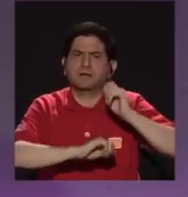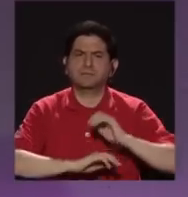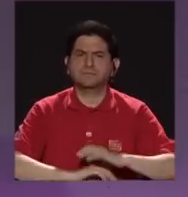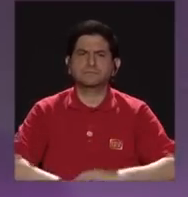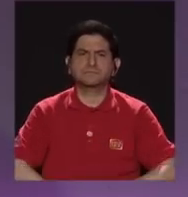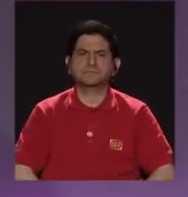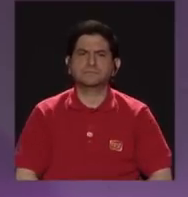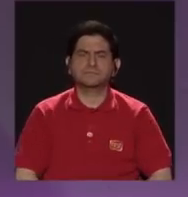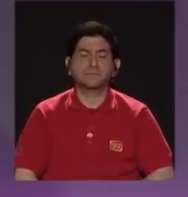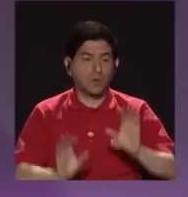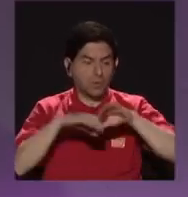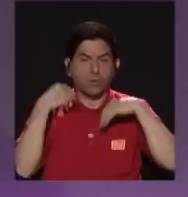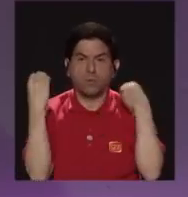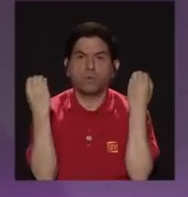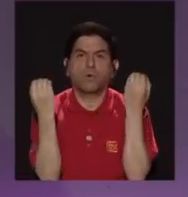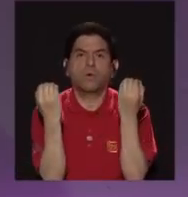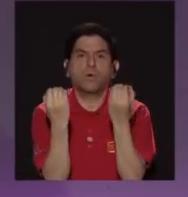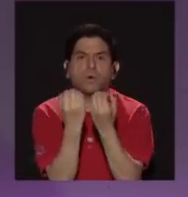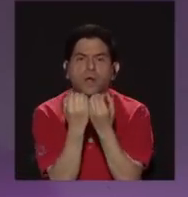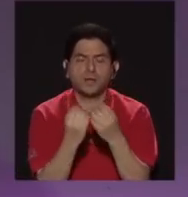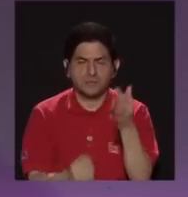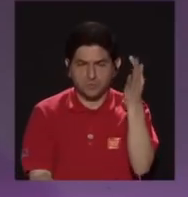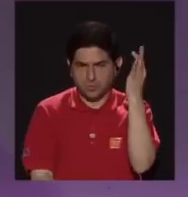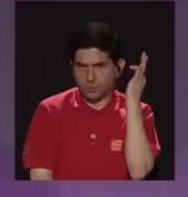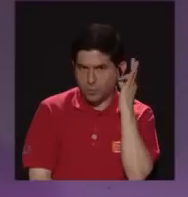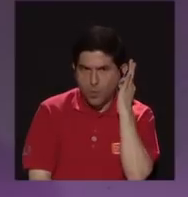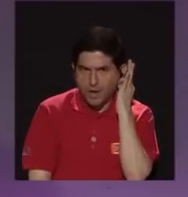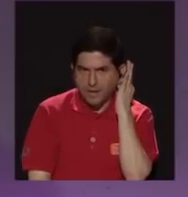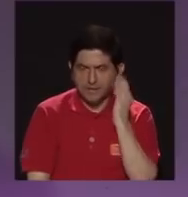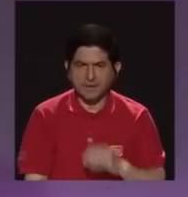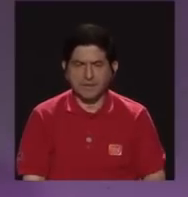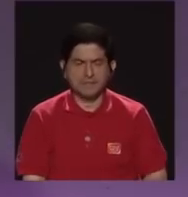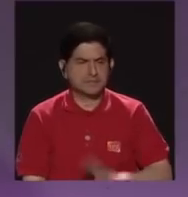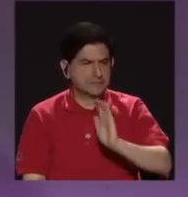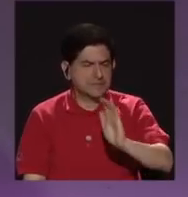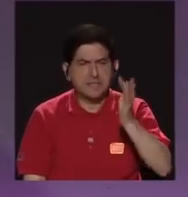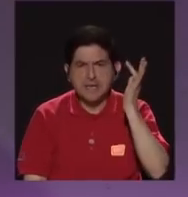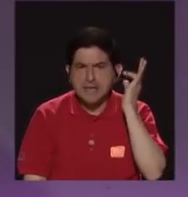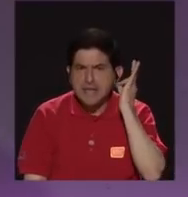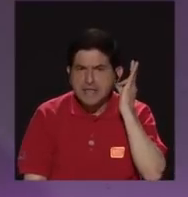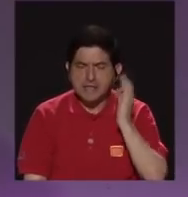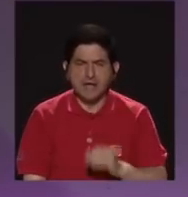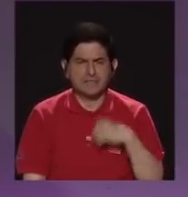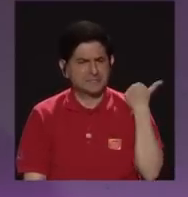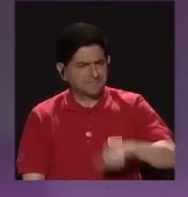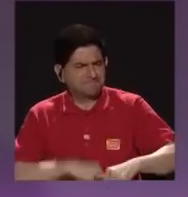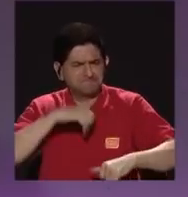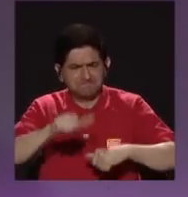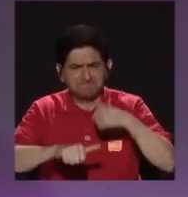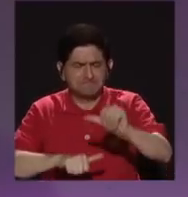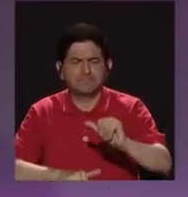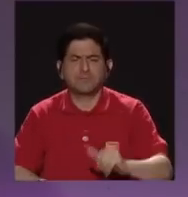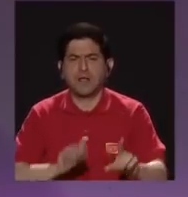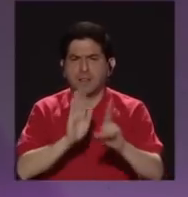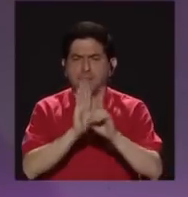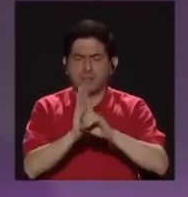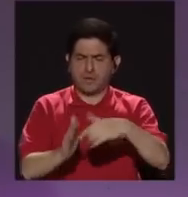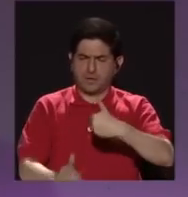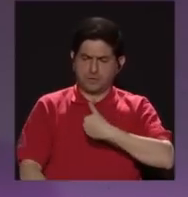Hay organizaciones de mujeres, de niñas que luchan por sus derechos.